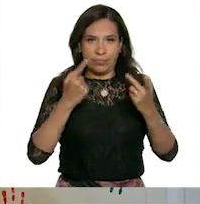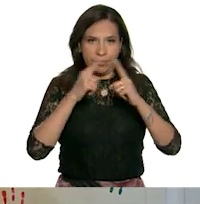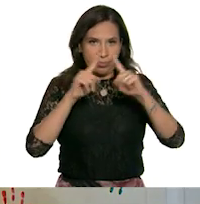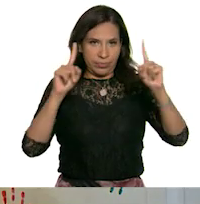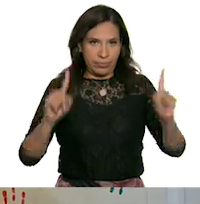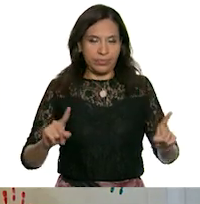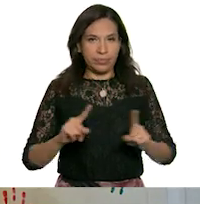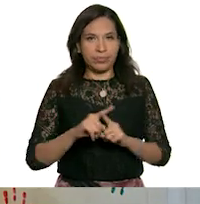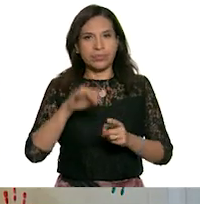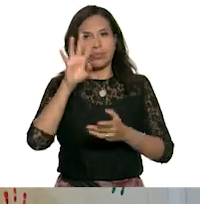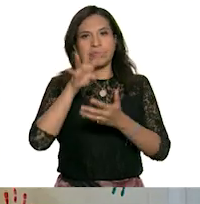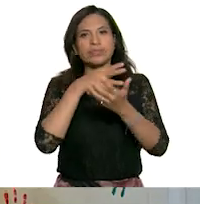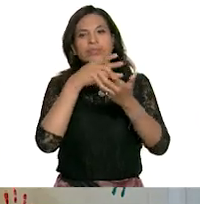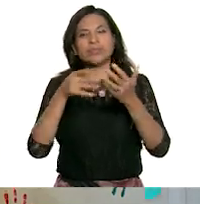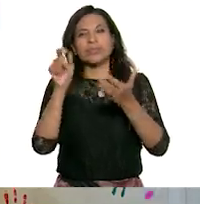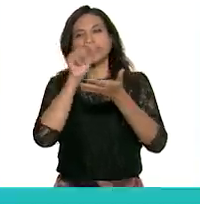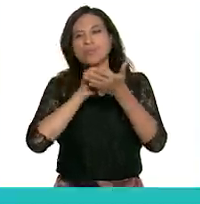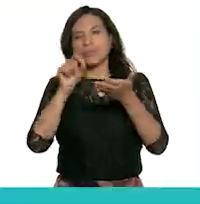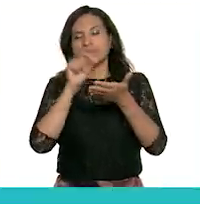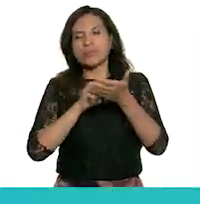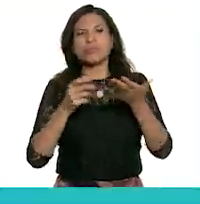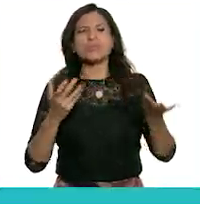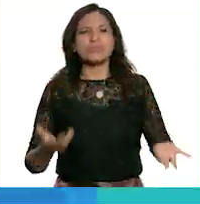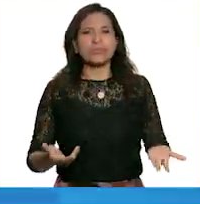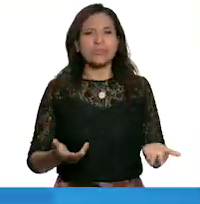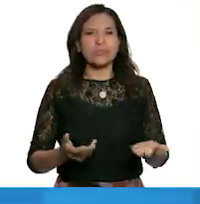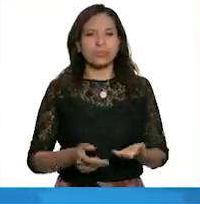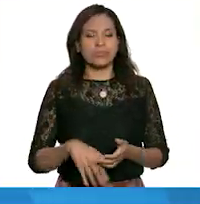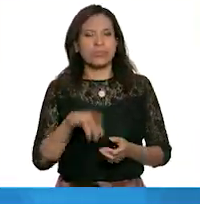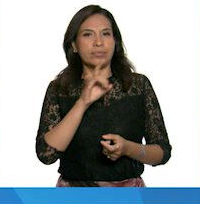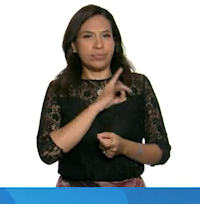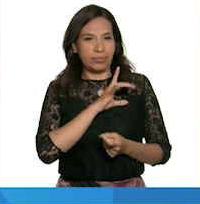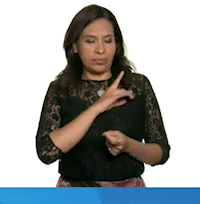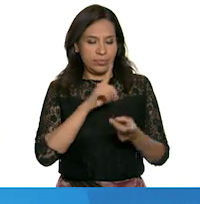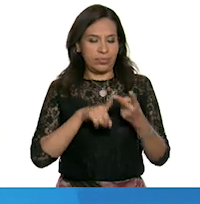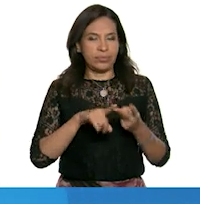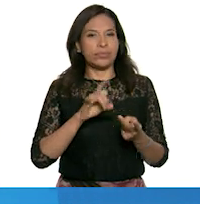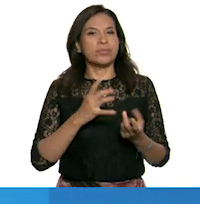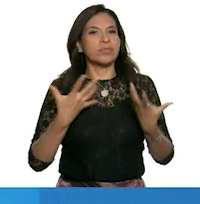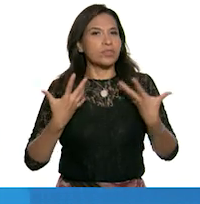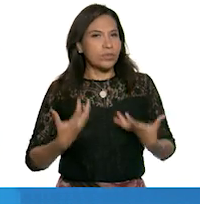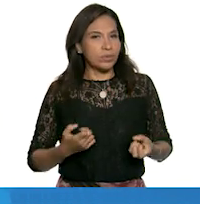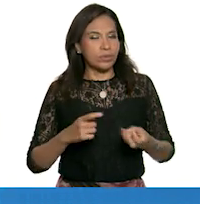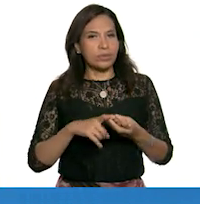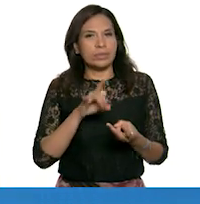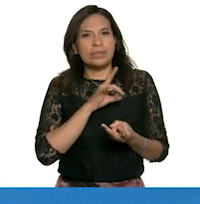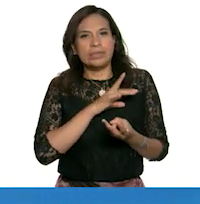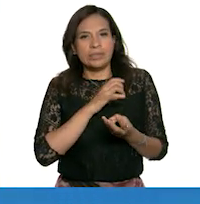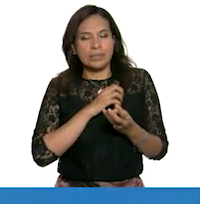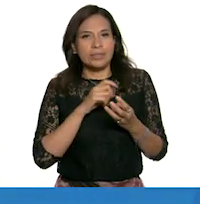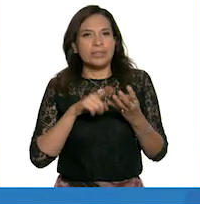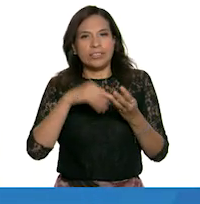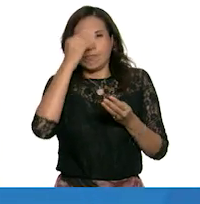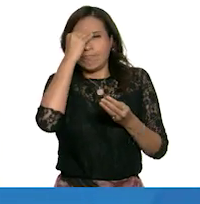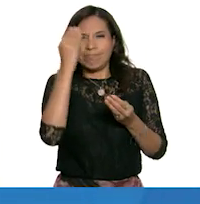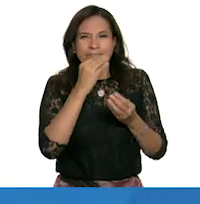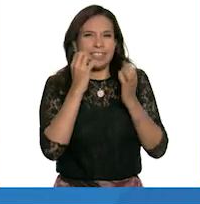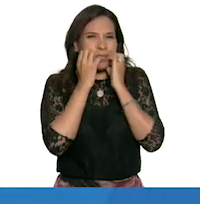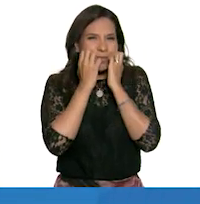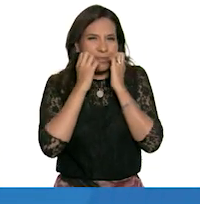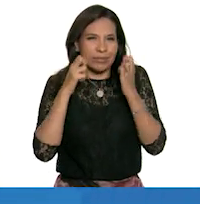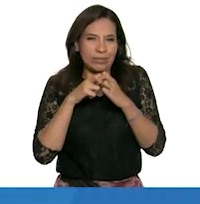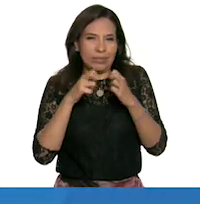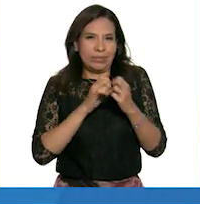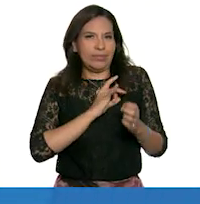cuadro en el que escribas lo siguiente el temor el susto el miedo el horror y el pánico